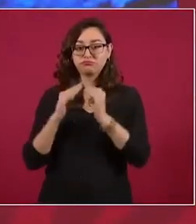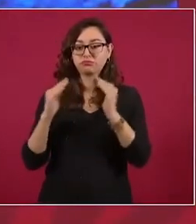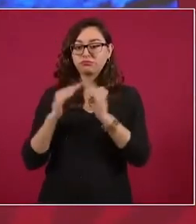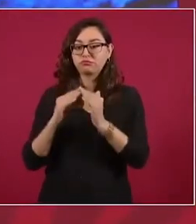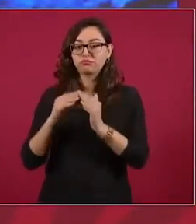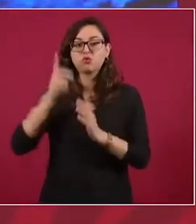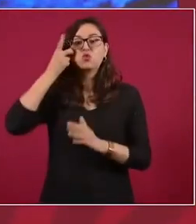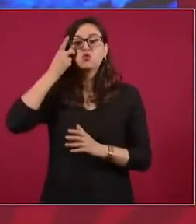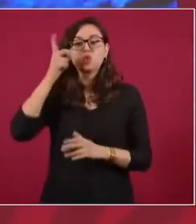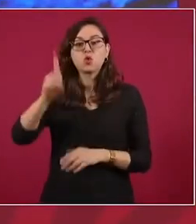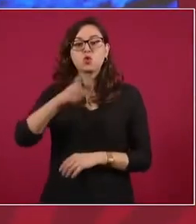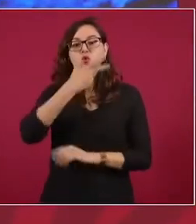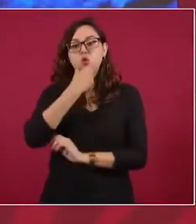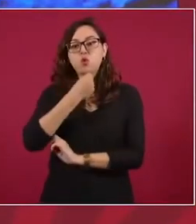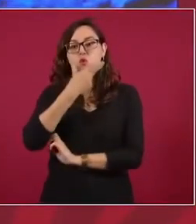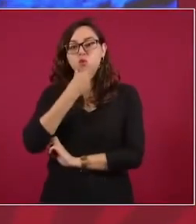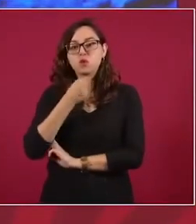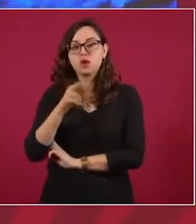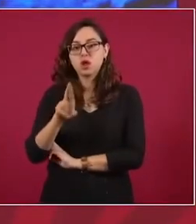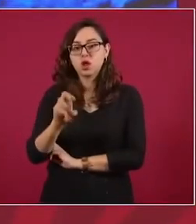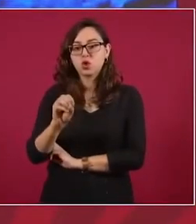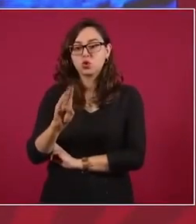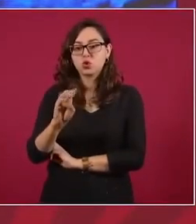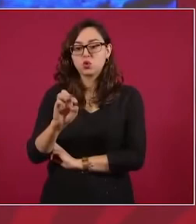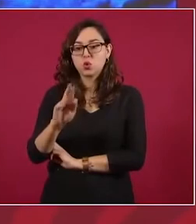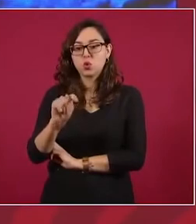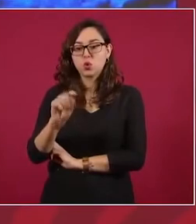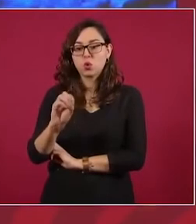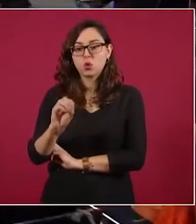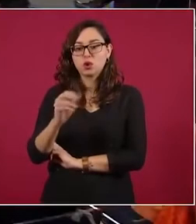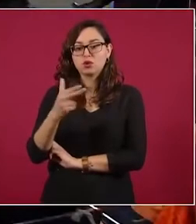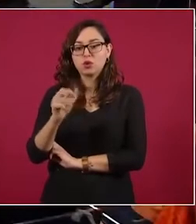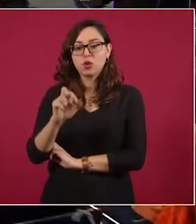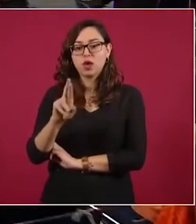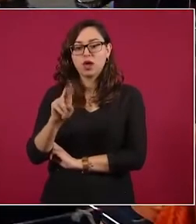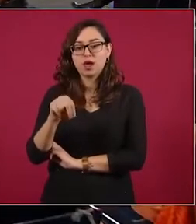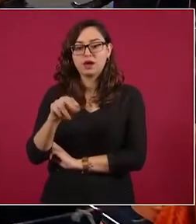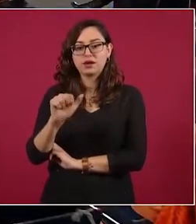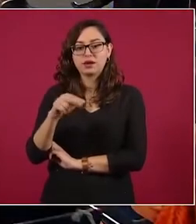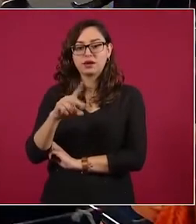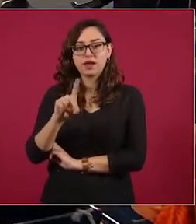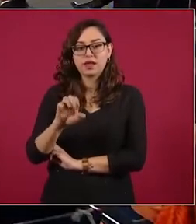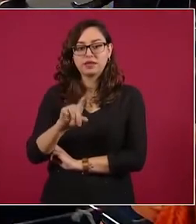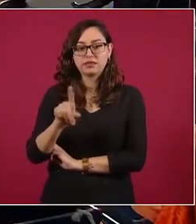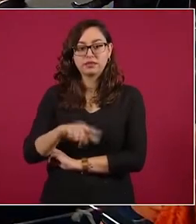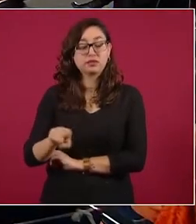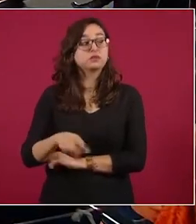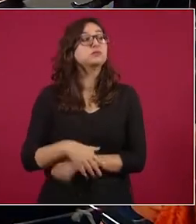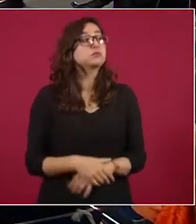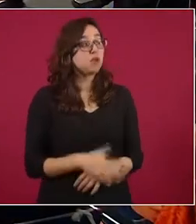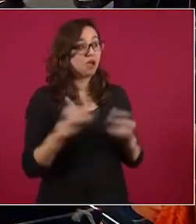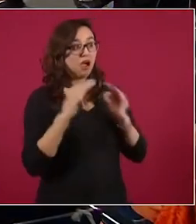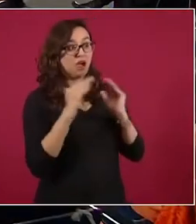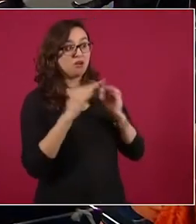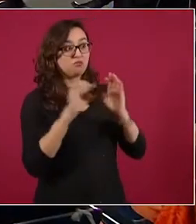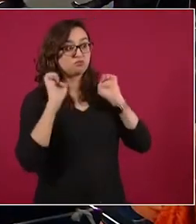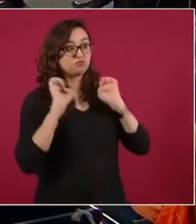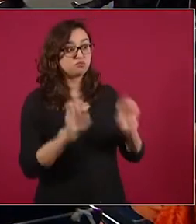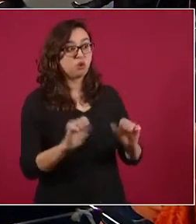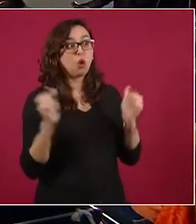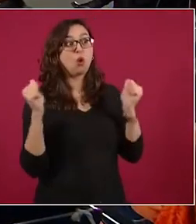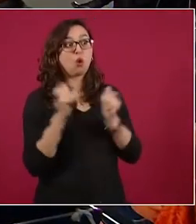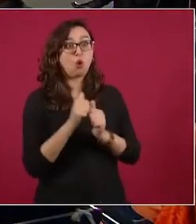con pista aérea y todo. Con pista de